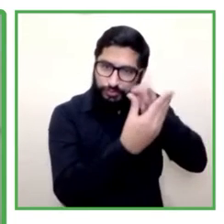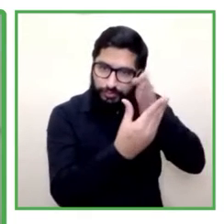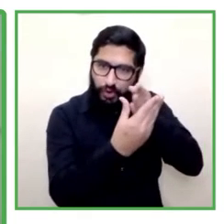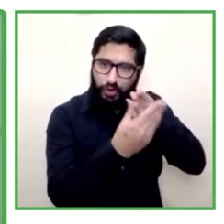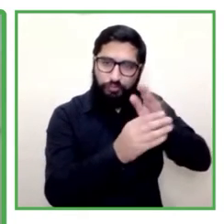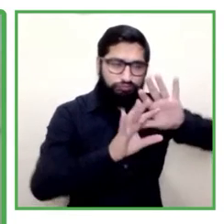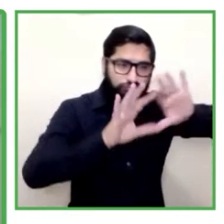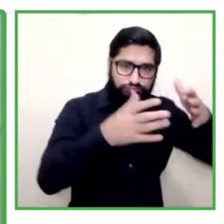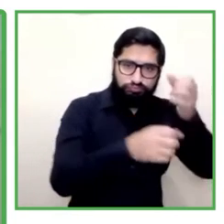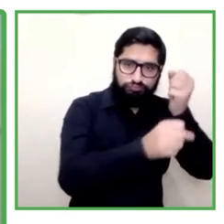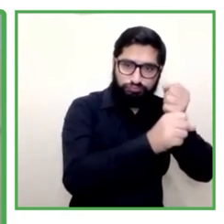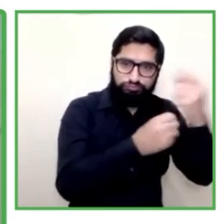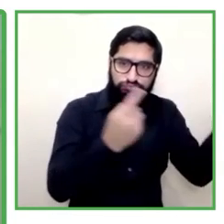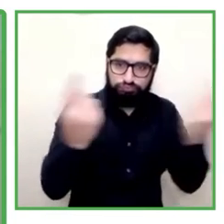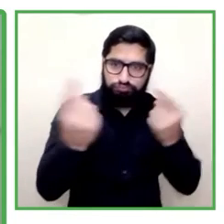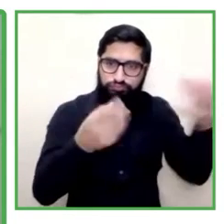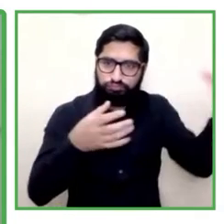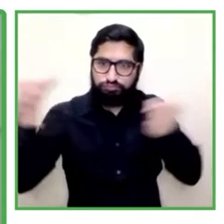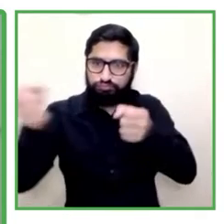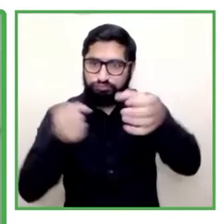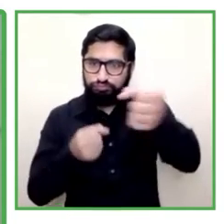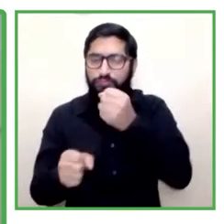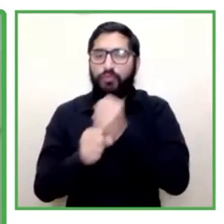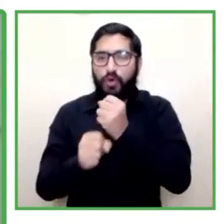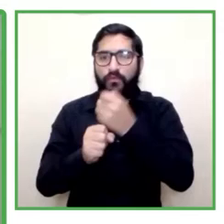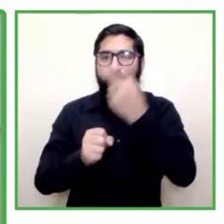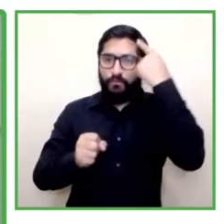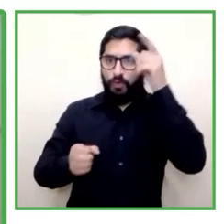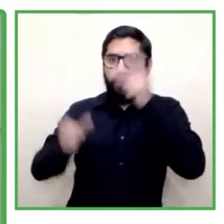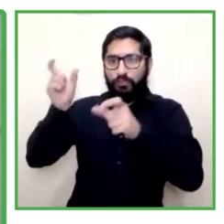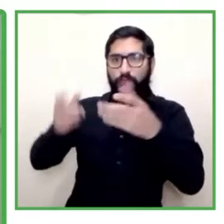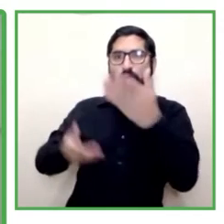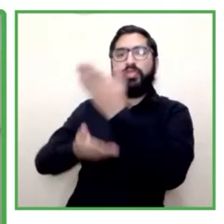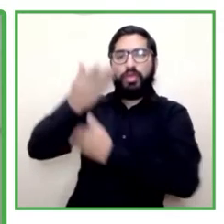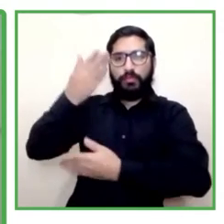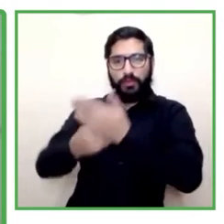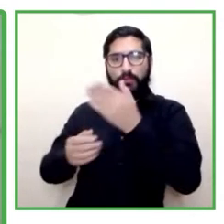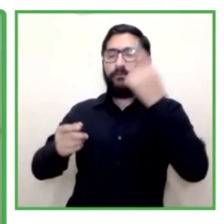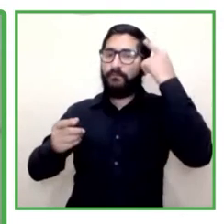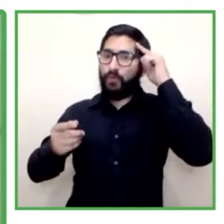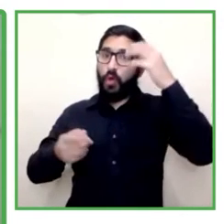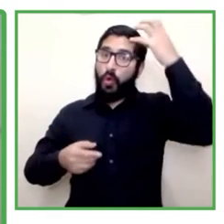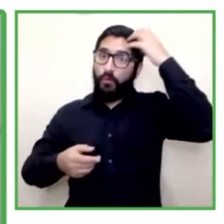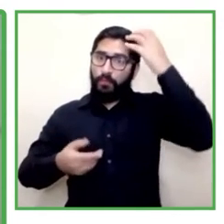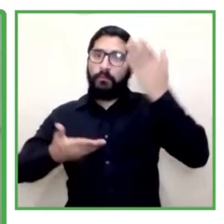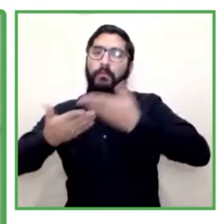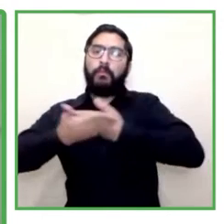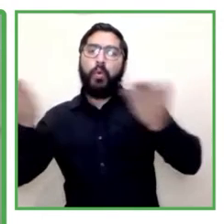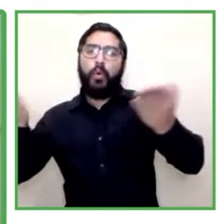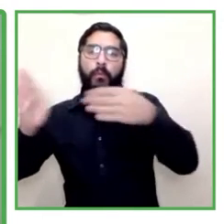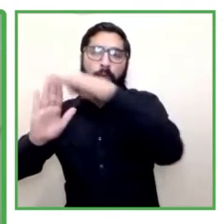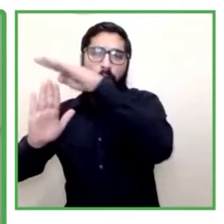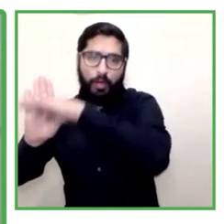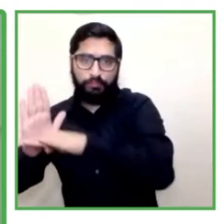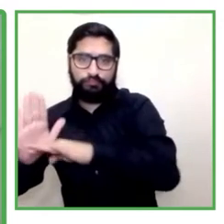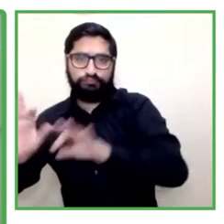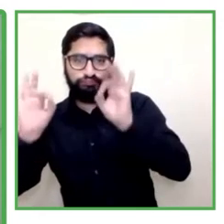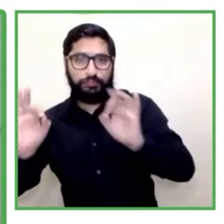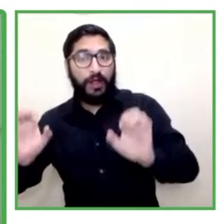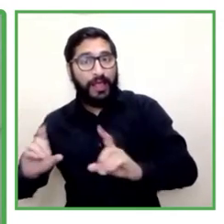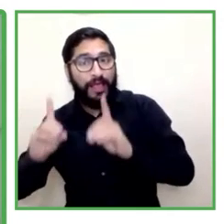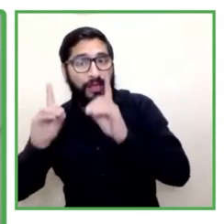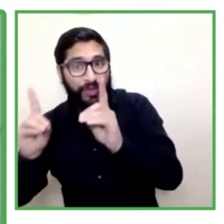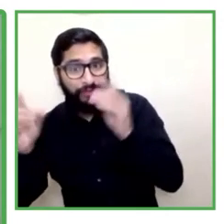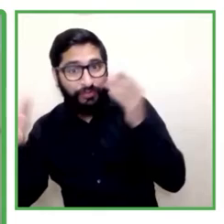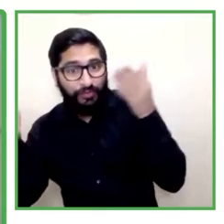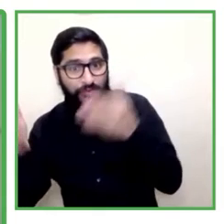y del programa CENAS, del que está encargado, entrega formación en oficios y acceso al empleo a través de un modelo